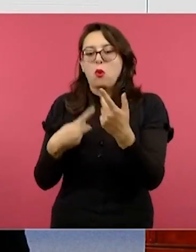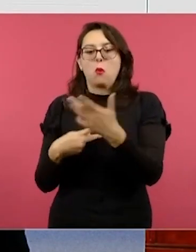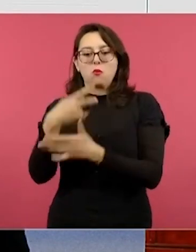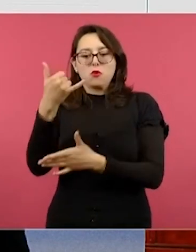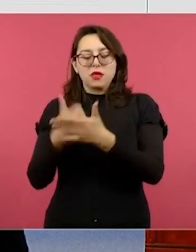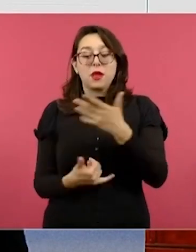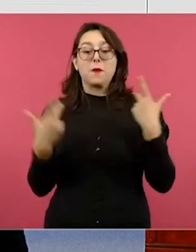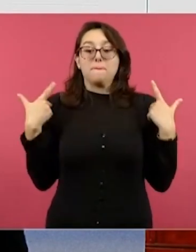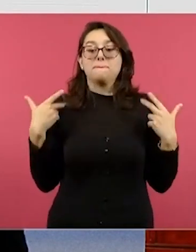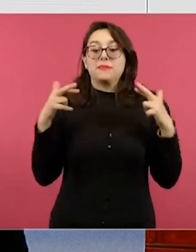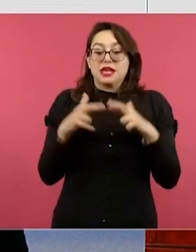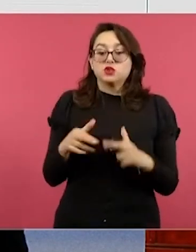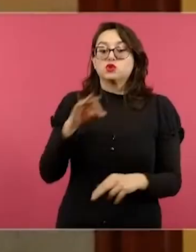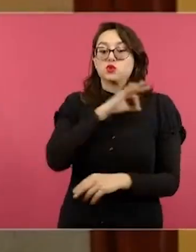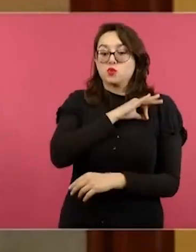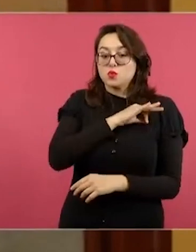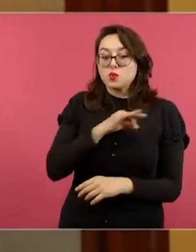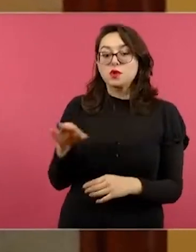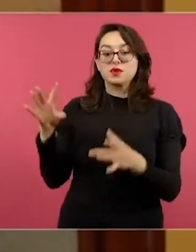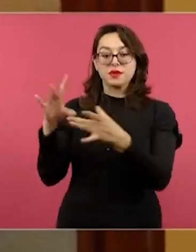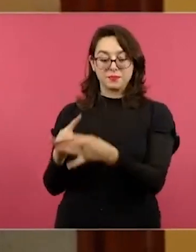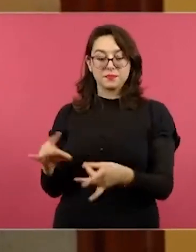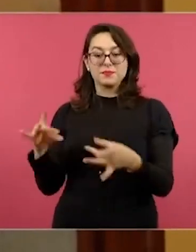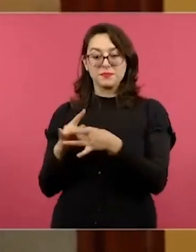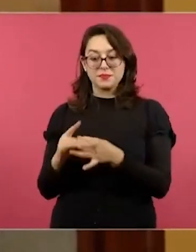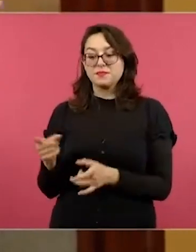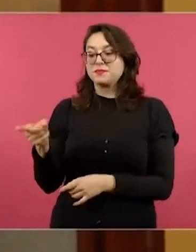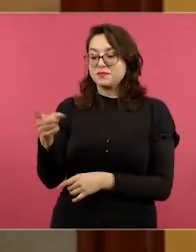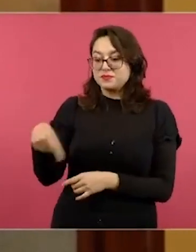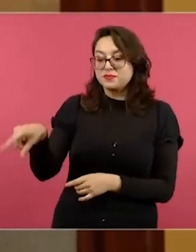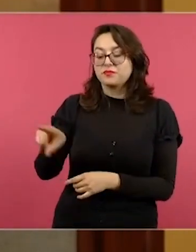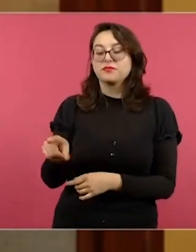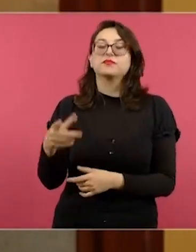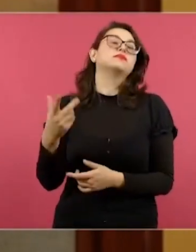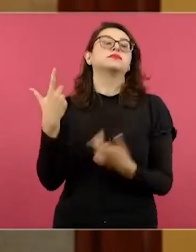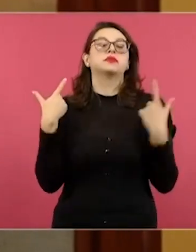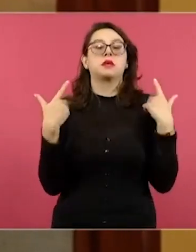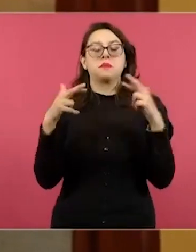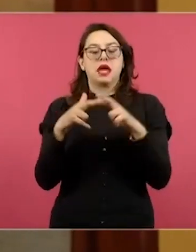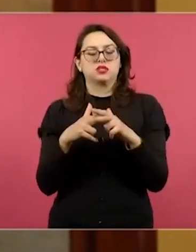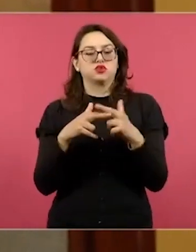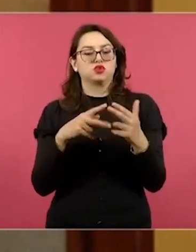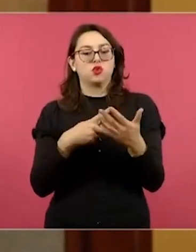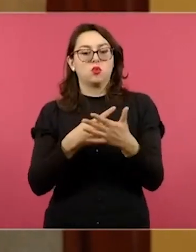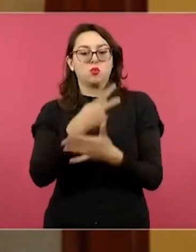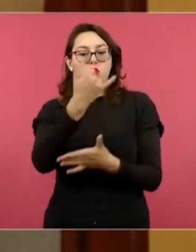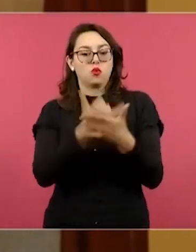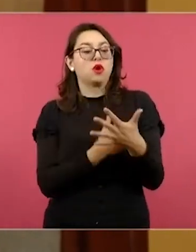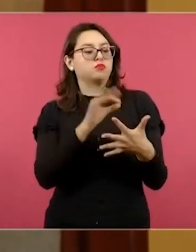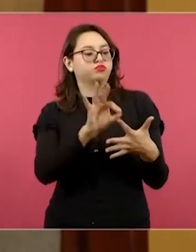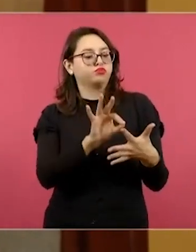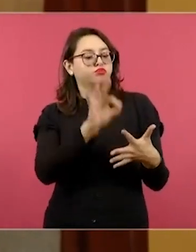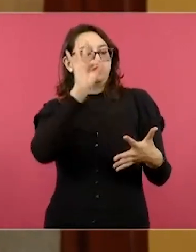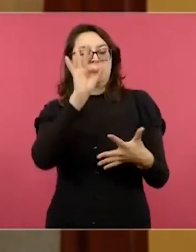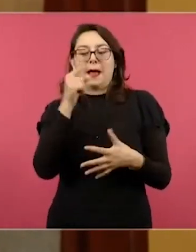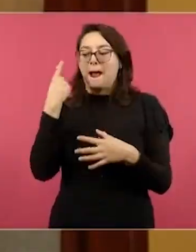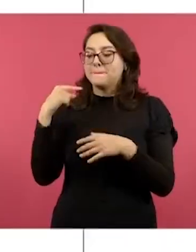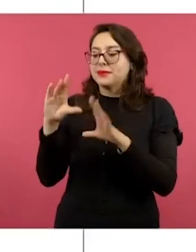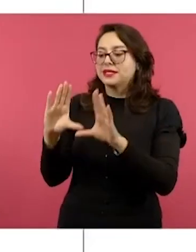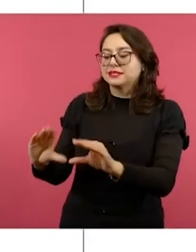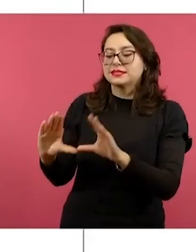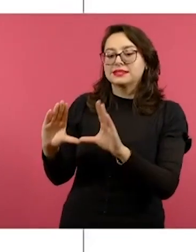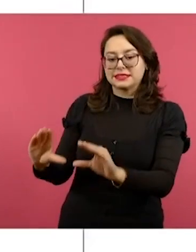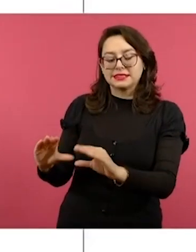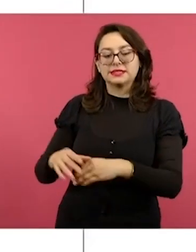puede elegir, en esa autonomía que el maestro tiene, puede elegir el que él considere trabajar de acuerdo a las necesidades que se